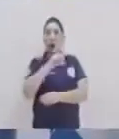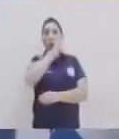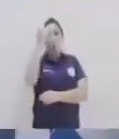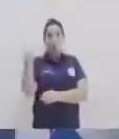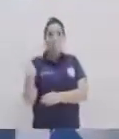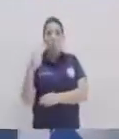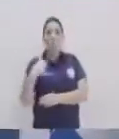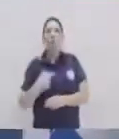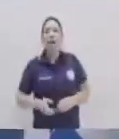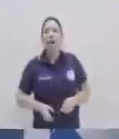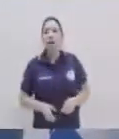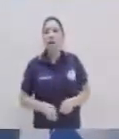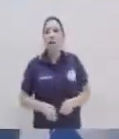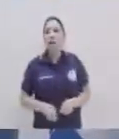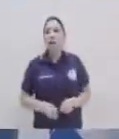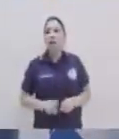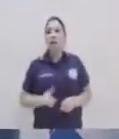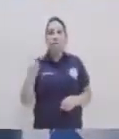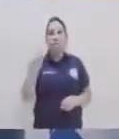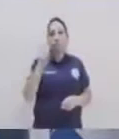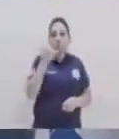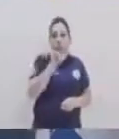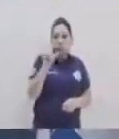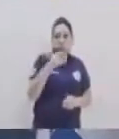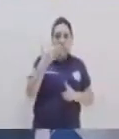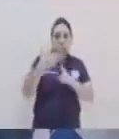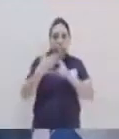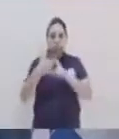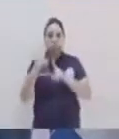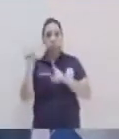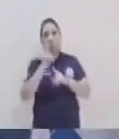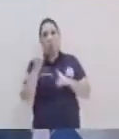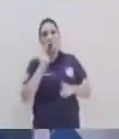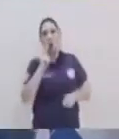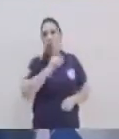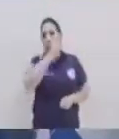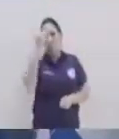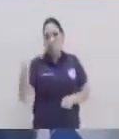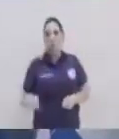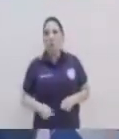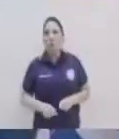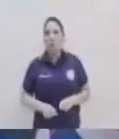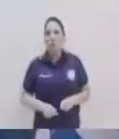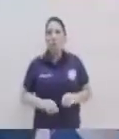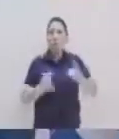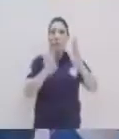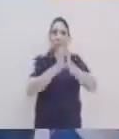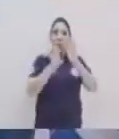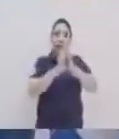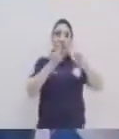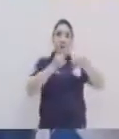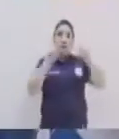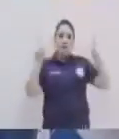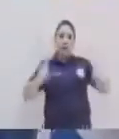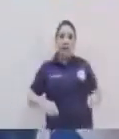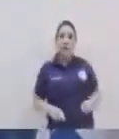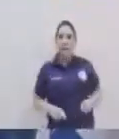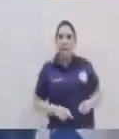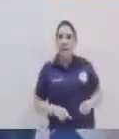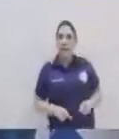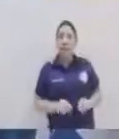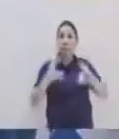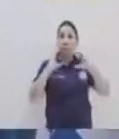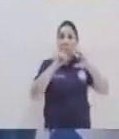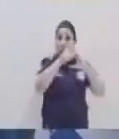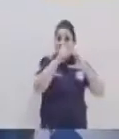porque en ocasiones te comento que no sucede así. Hay algunos efectos que no son directos de esta causa y allá en casa también deben de